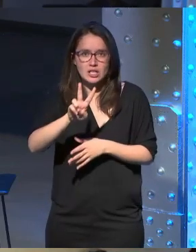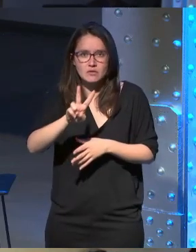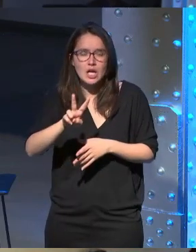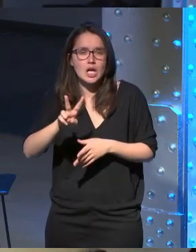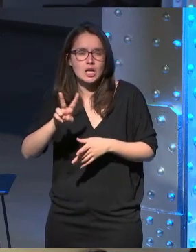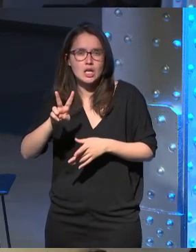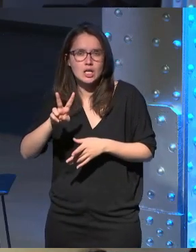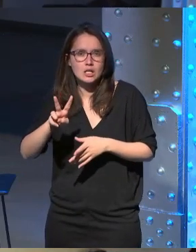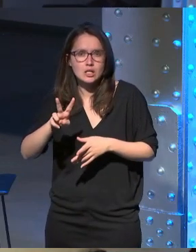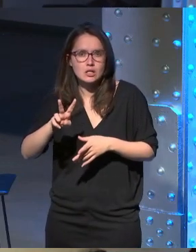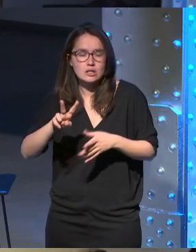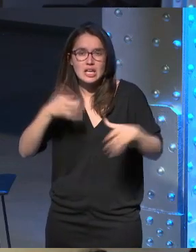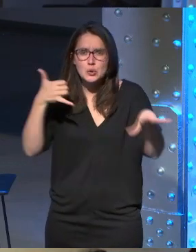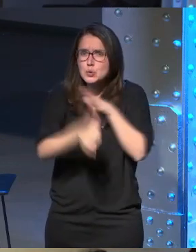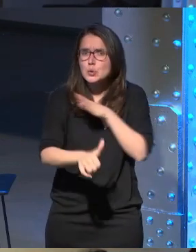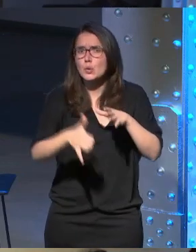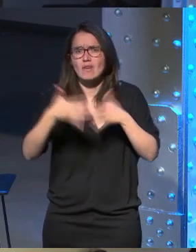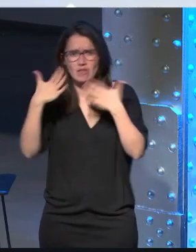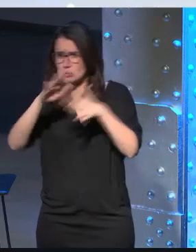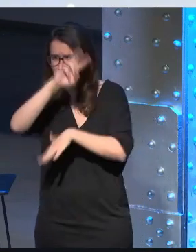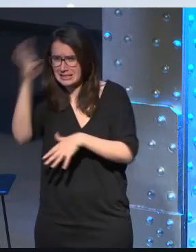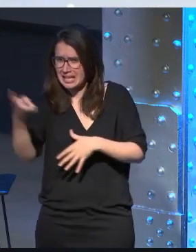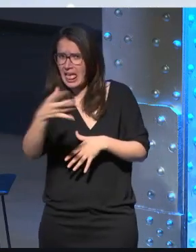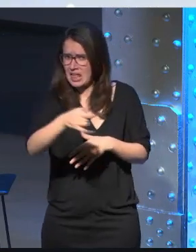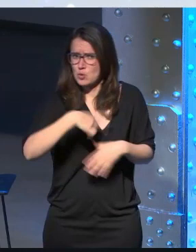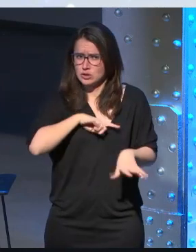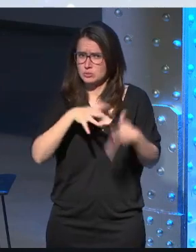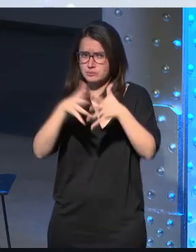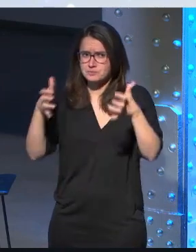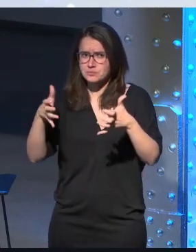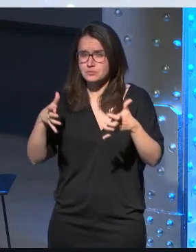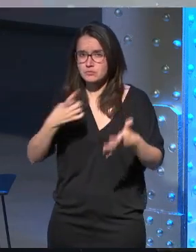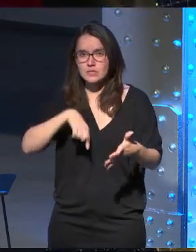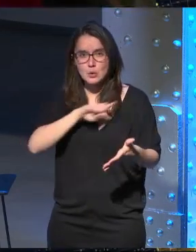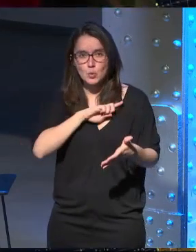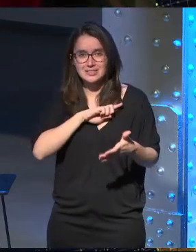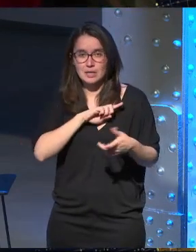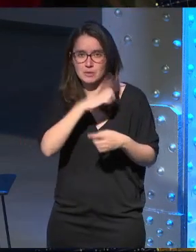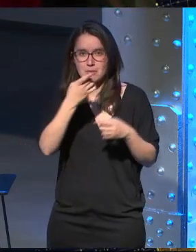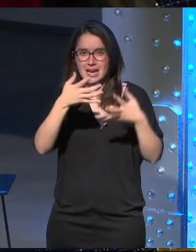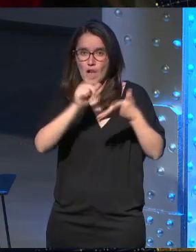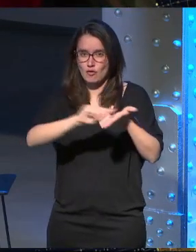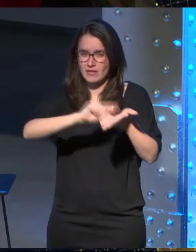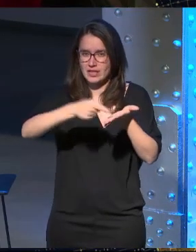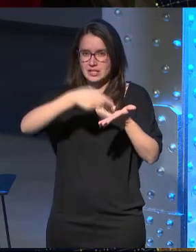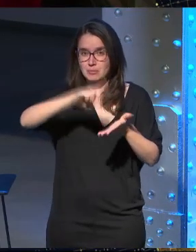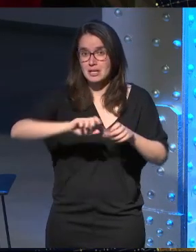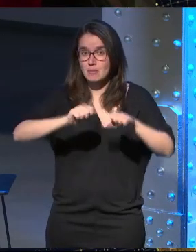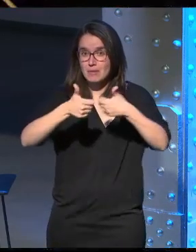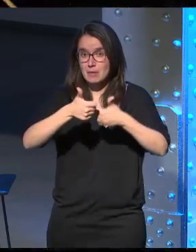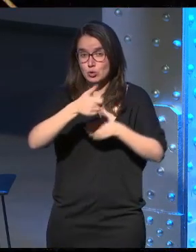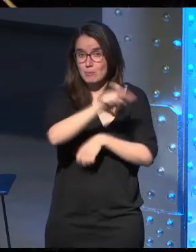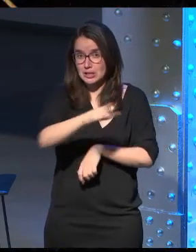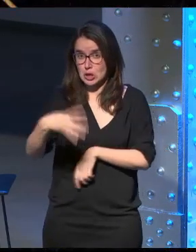Steam y está en Youtube está en Facebook en todos los sitios esta es nuestra primera oficina donde empezamos solamente cuatro